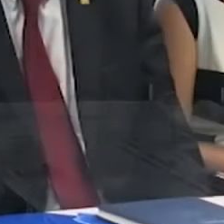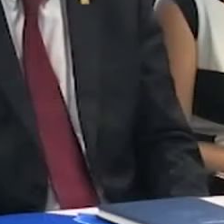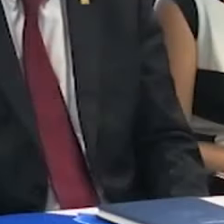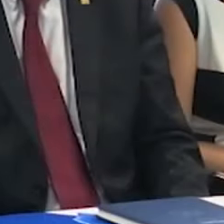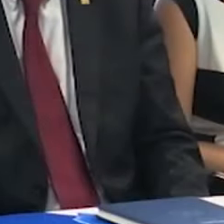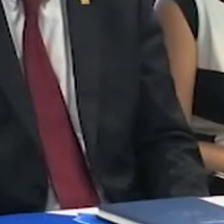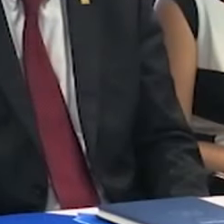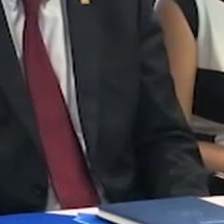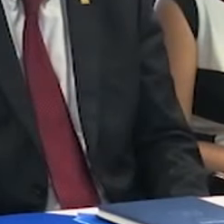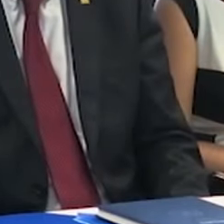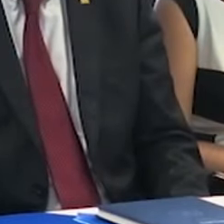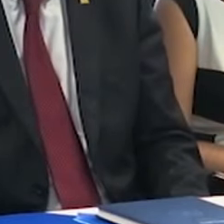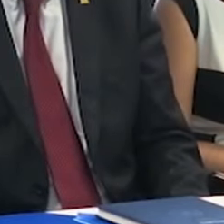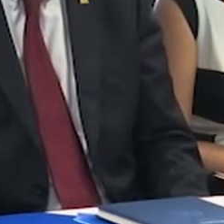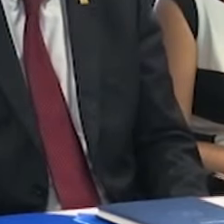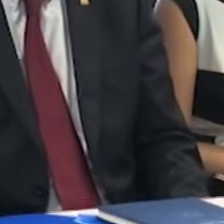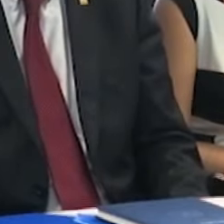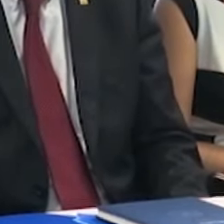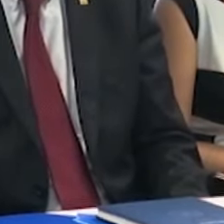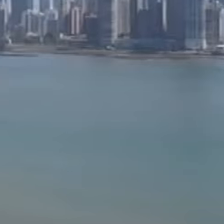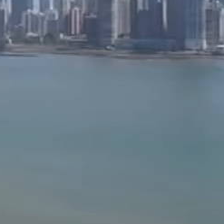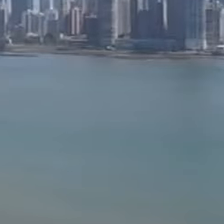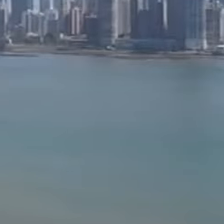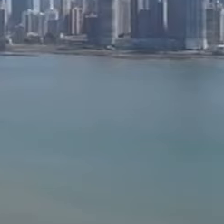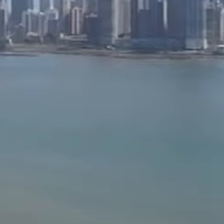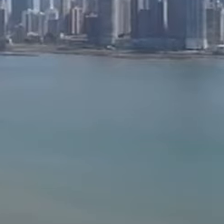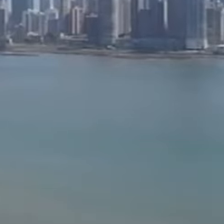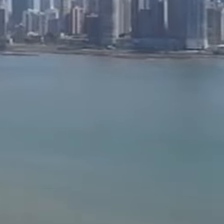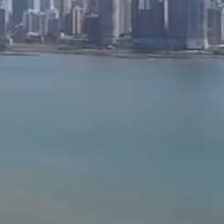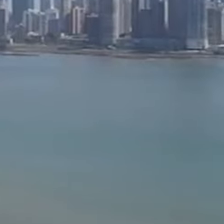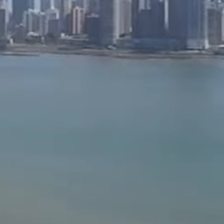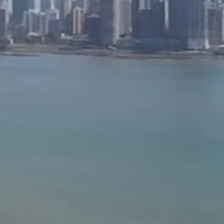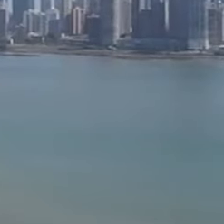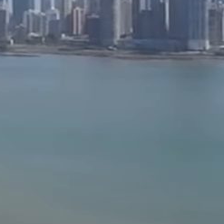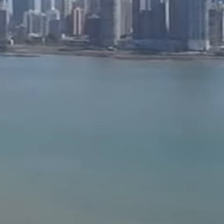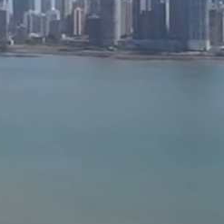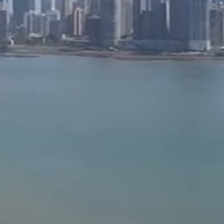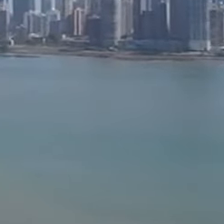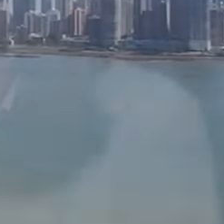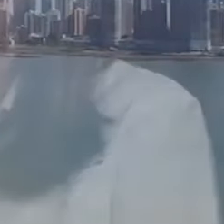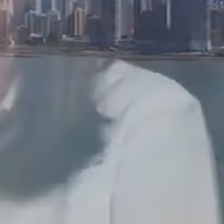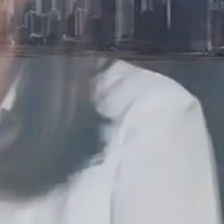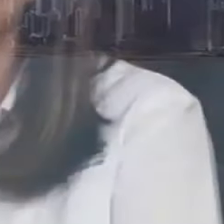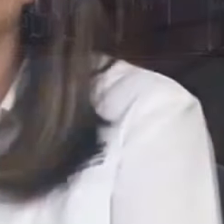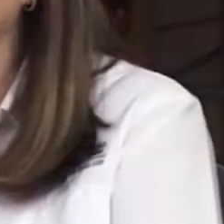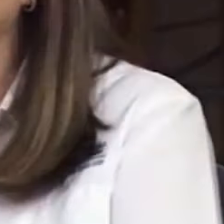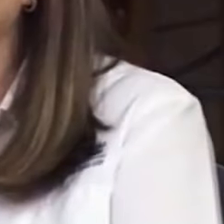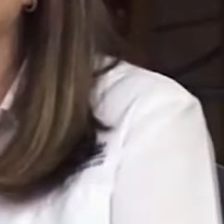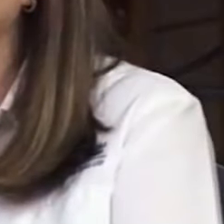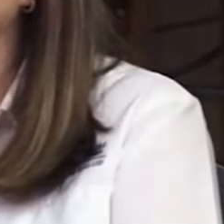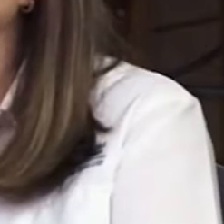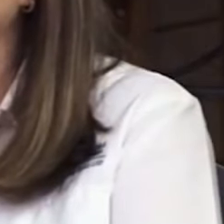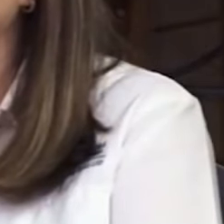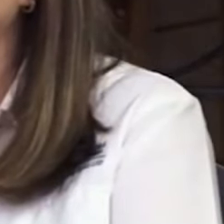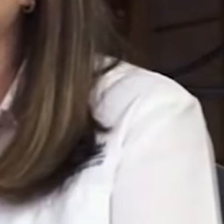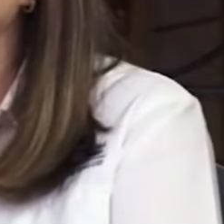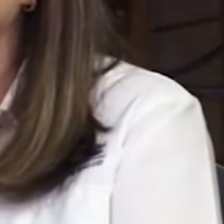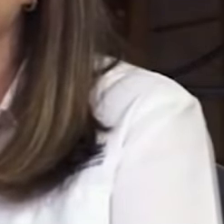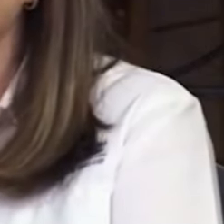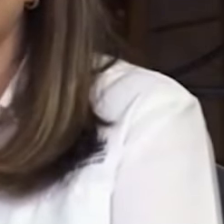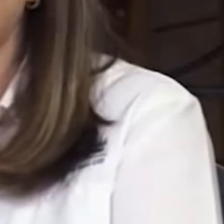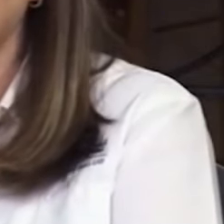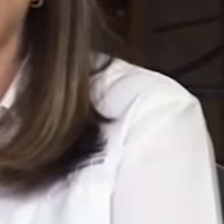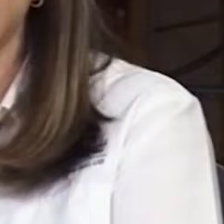de coronavirus en Costa Rica. Una mujer de 40 años que ingresó en horas de la